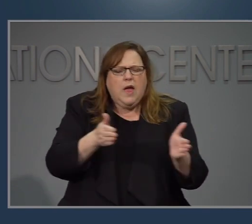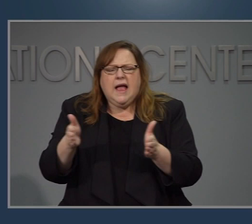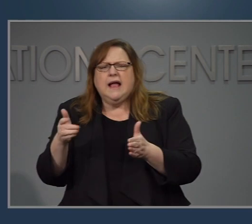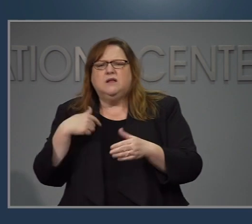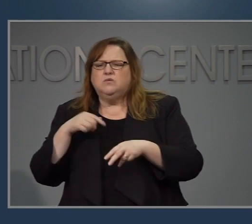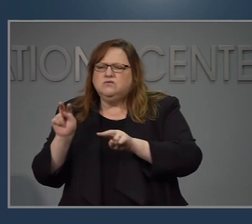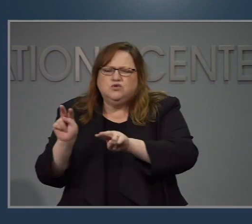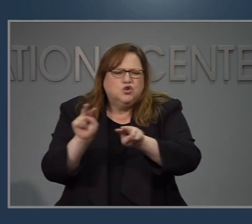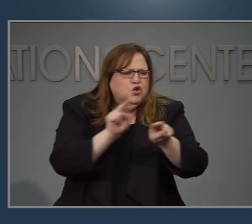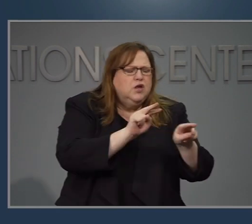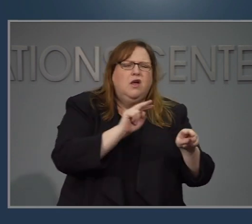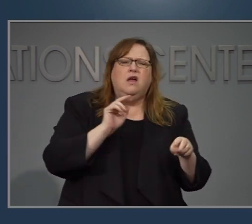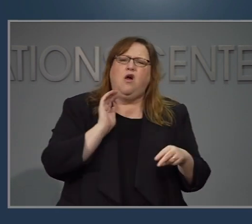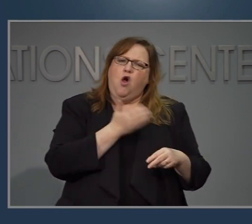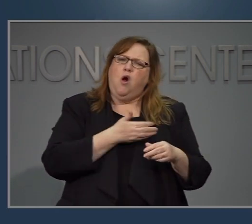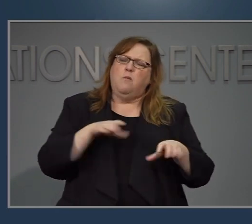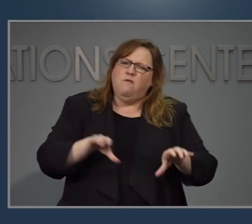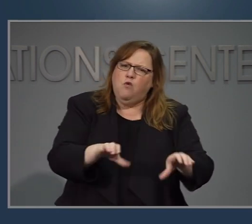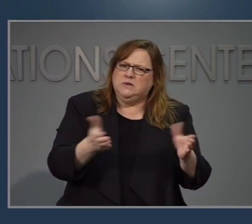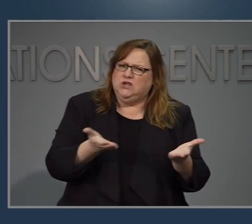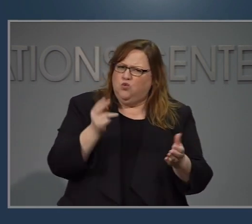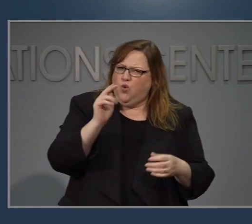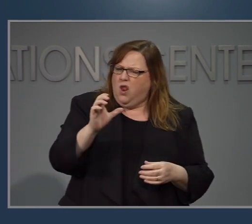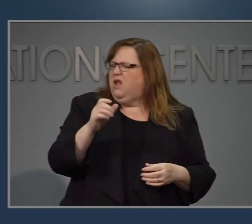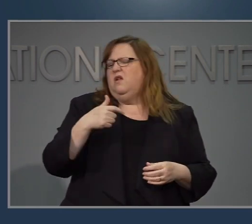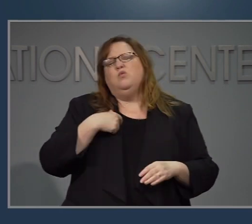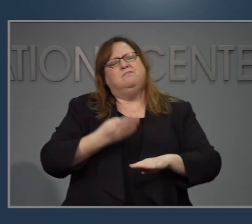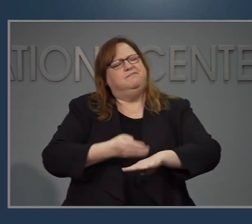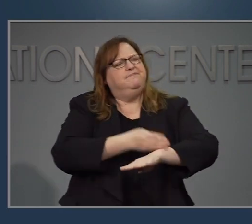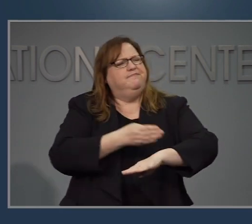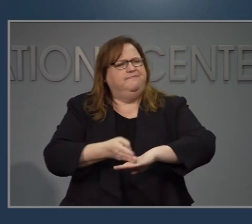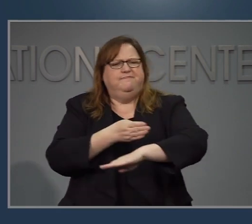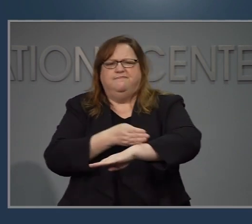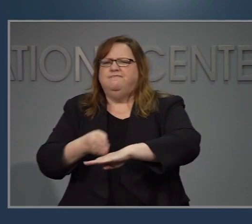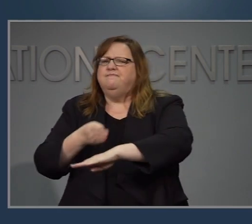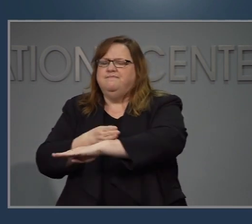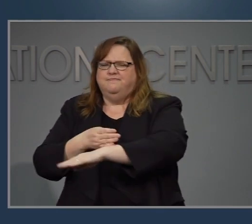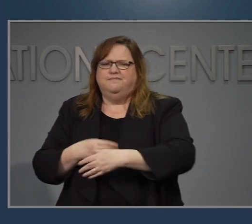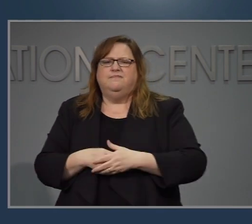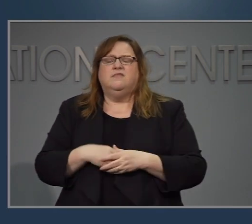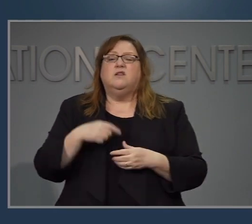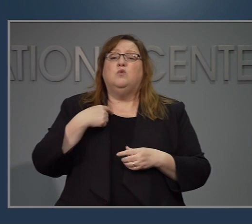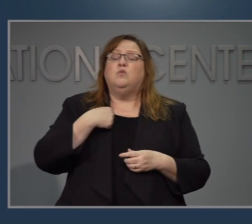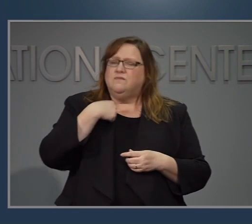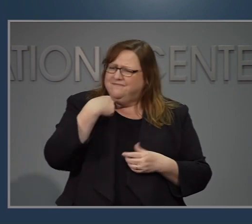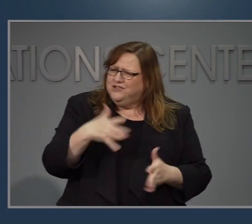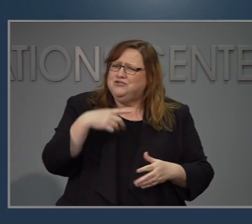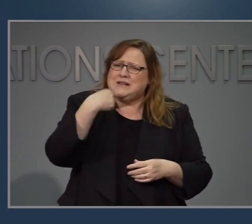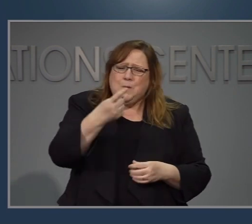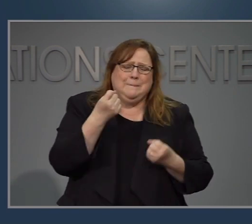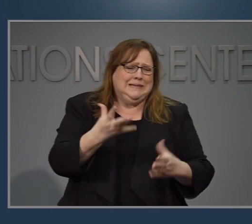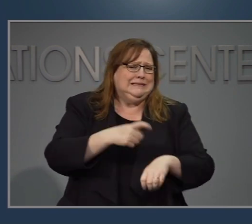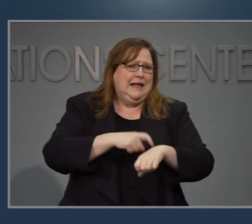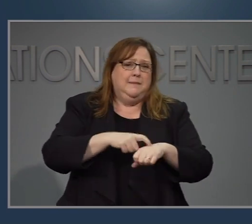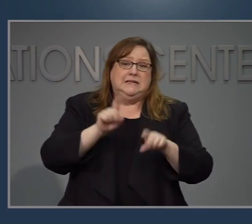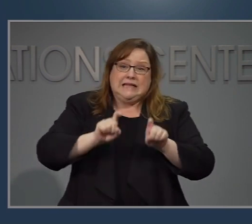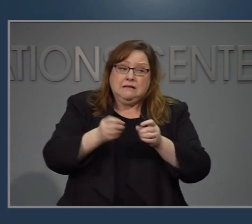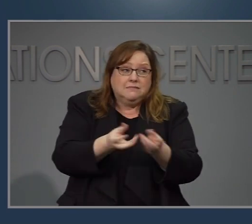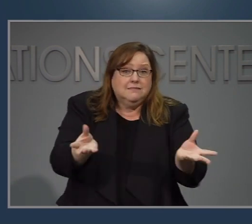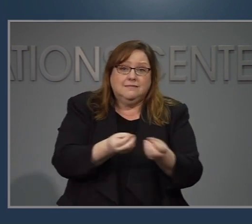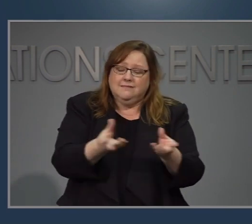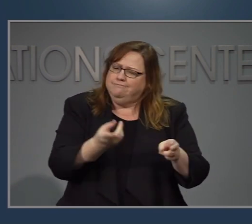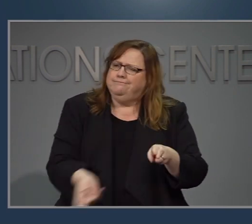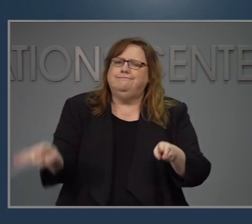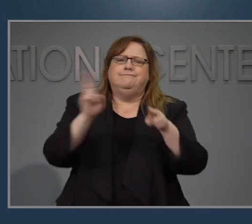como ya les mencioné estamos haciendo más pruebas. y nosotros ya publicamos los sitios de pruebas en nuestra